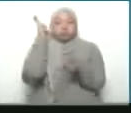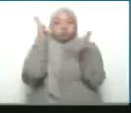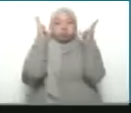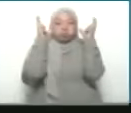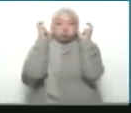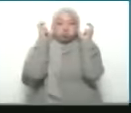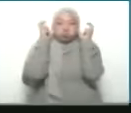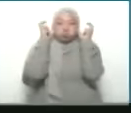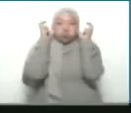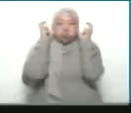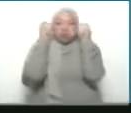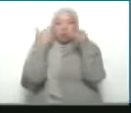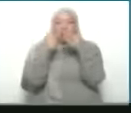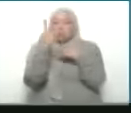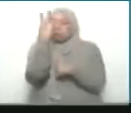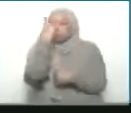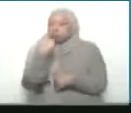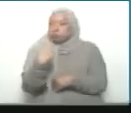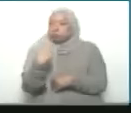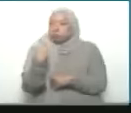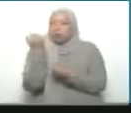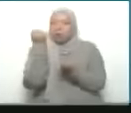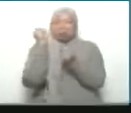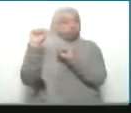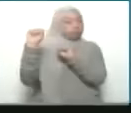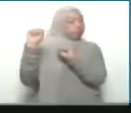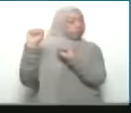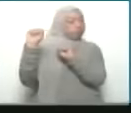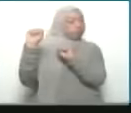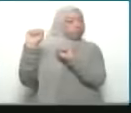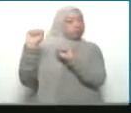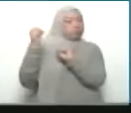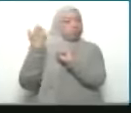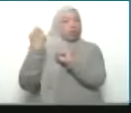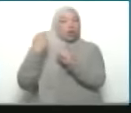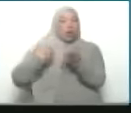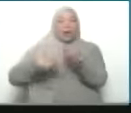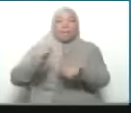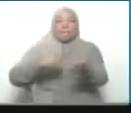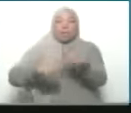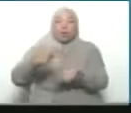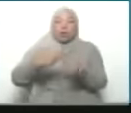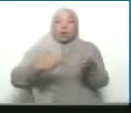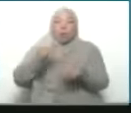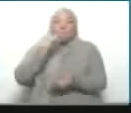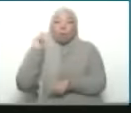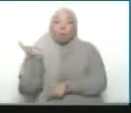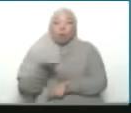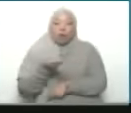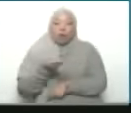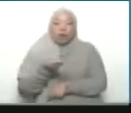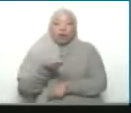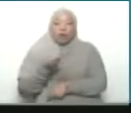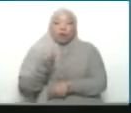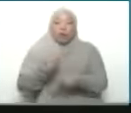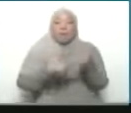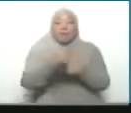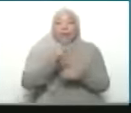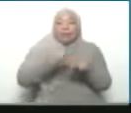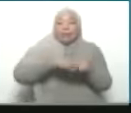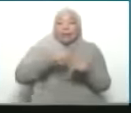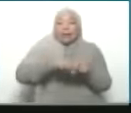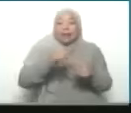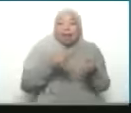se tapan los ojos, cuando todas esas armas que han enviado a Ucrania están en el mercado negro, una